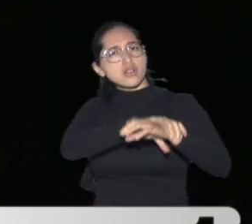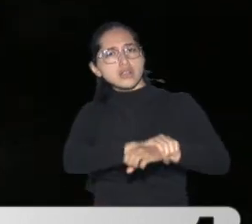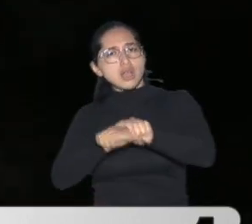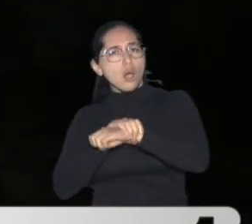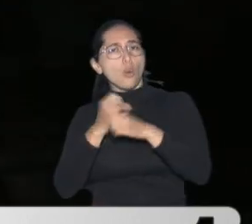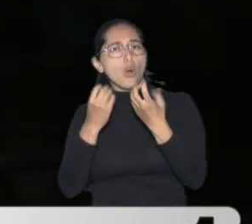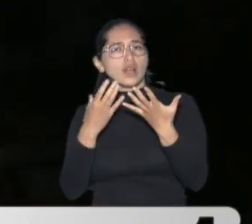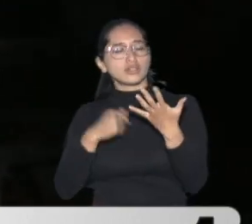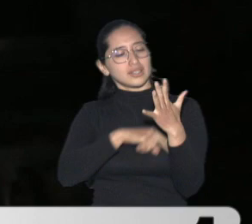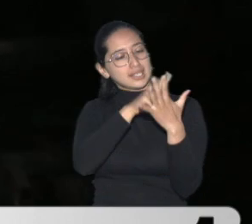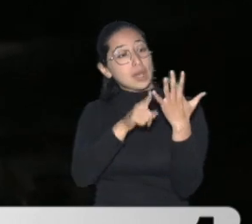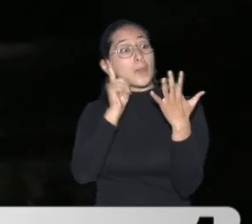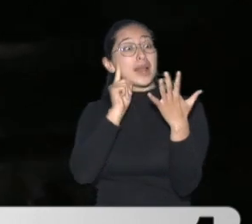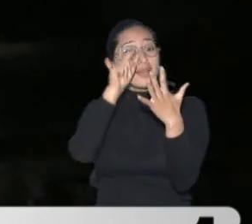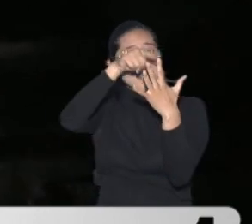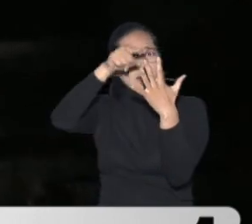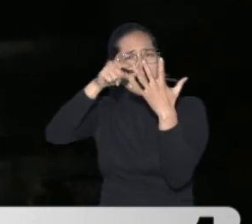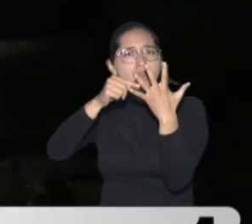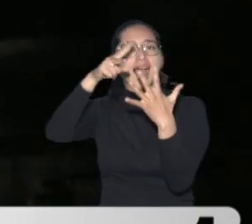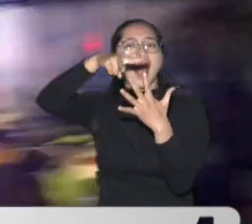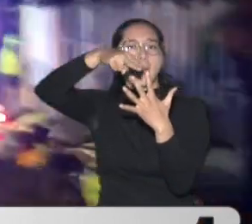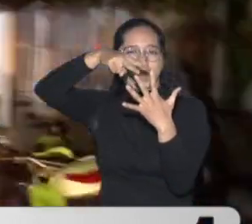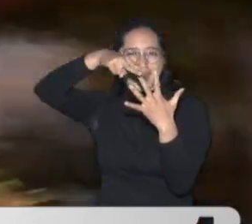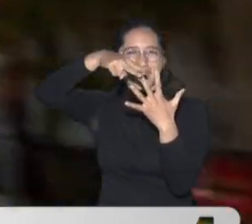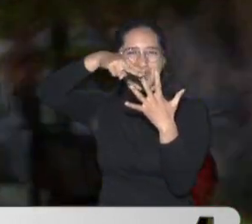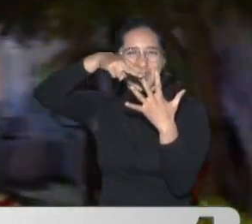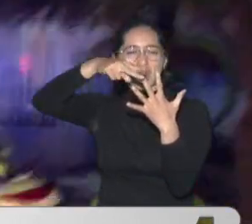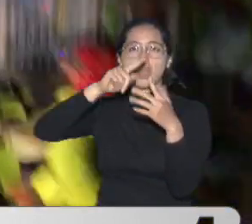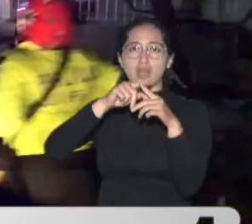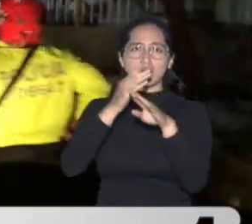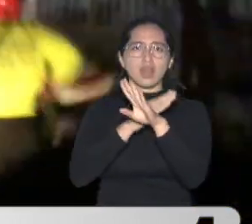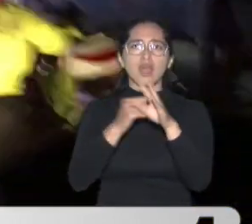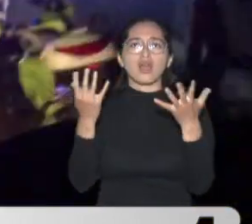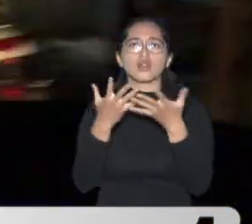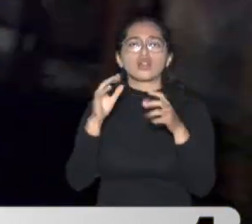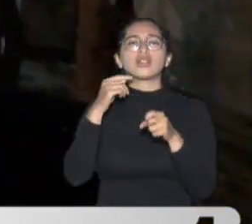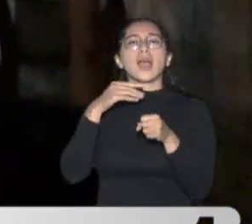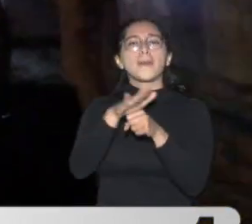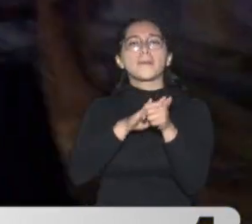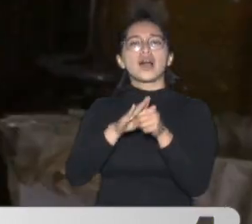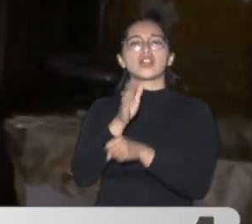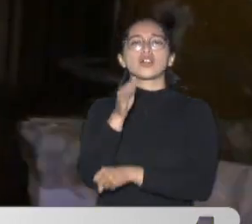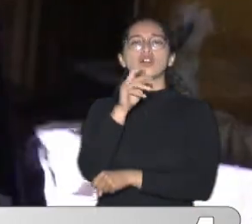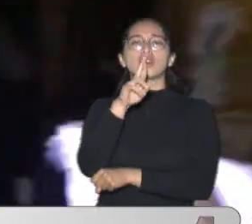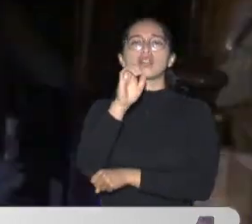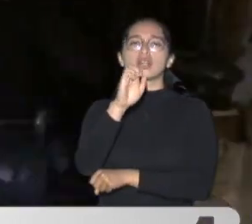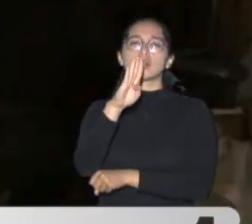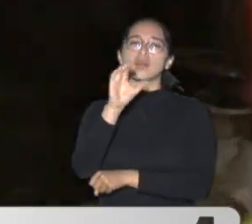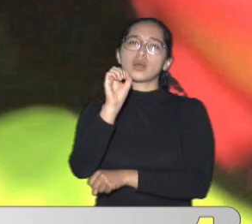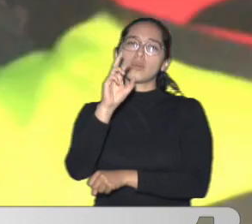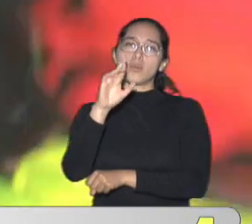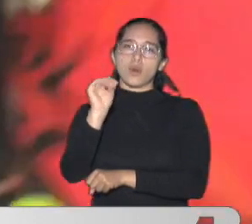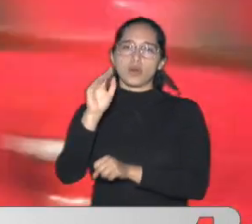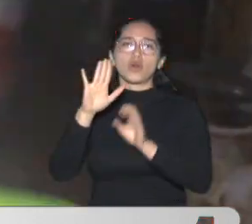Todas integrantes De una familia Fueron capturadas En tres diligencias De ayunamiento En el barrio Rebolo En el suroriente De